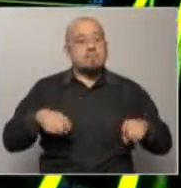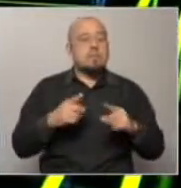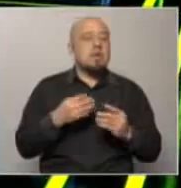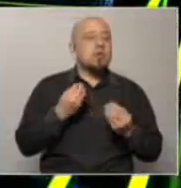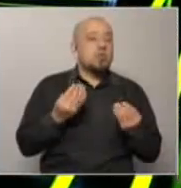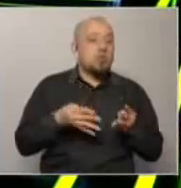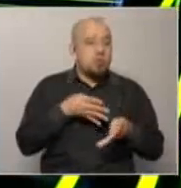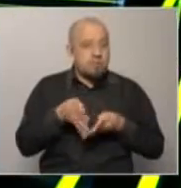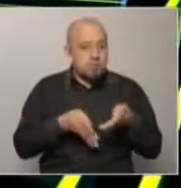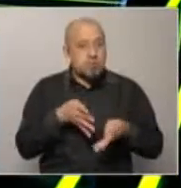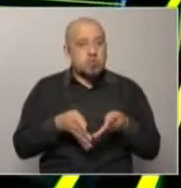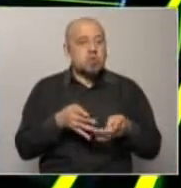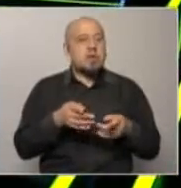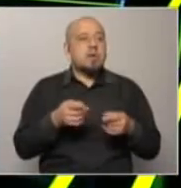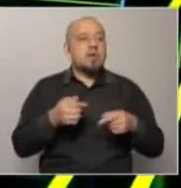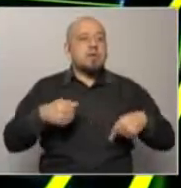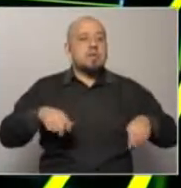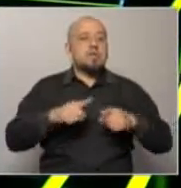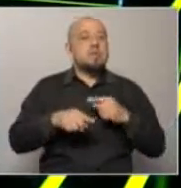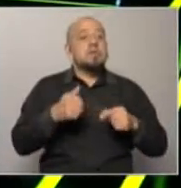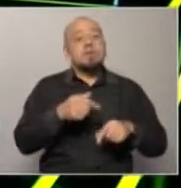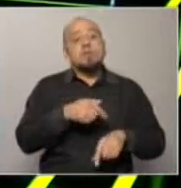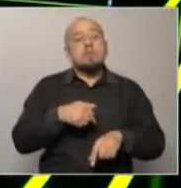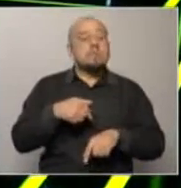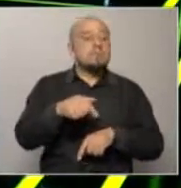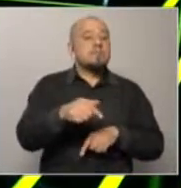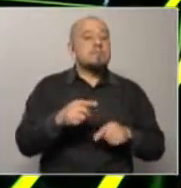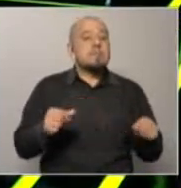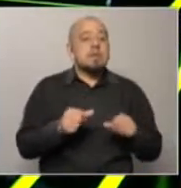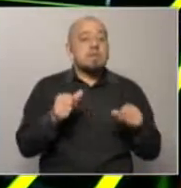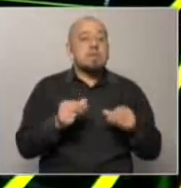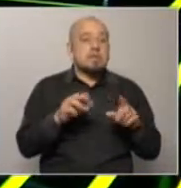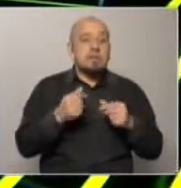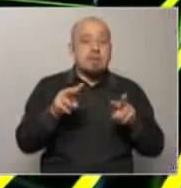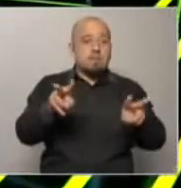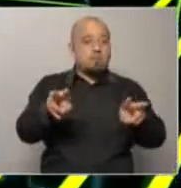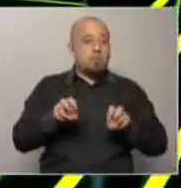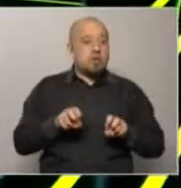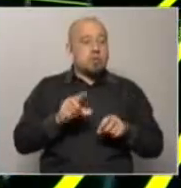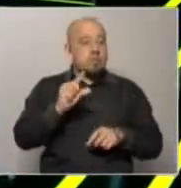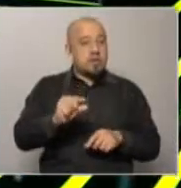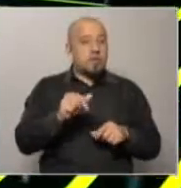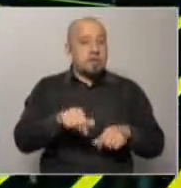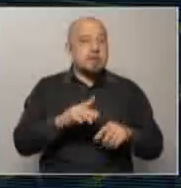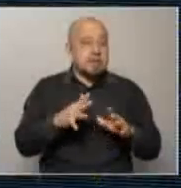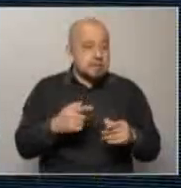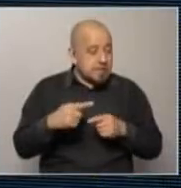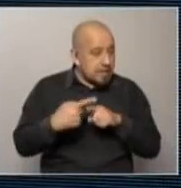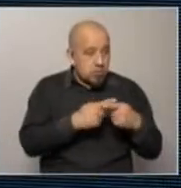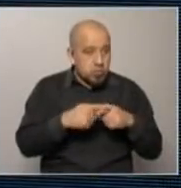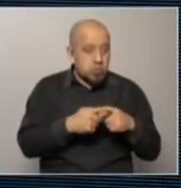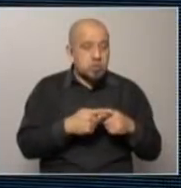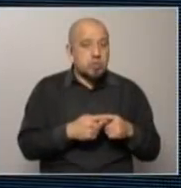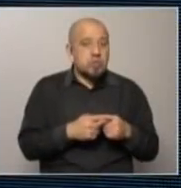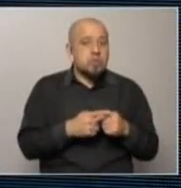funcionamiento micro y a la larga va a hacer bajar la recaudación entonces esa es la discusión y y